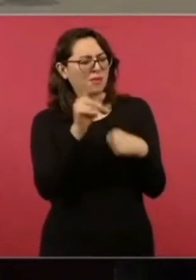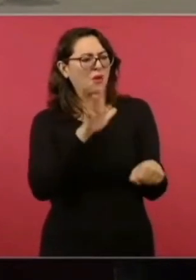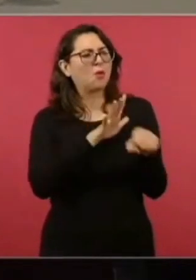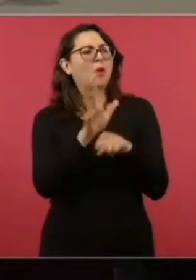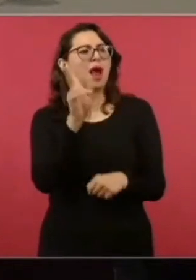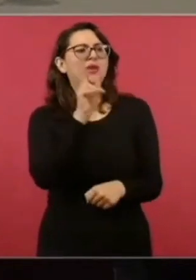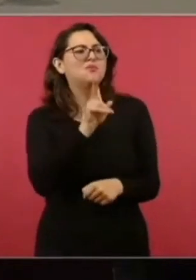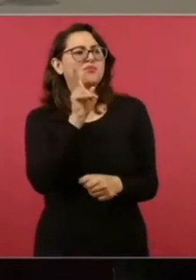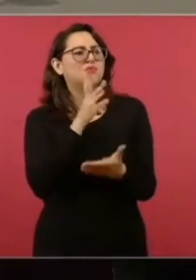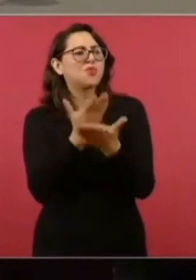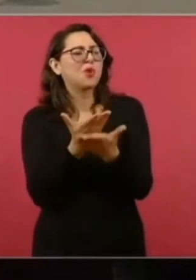el tipo de seriedad de la oposición. Gracias.